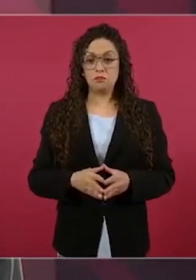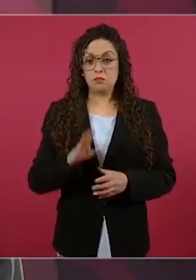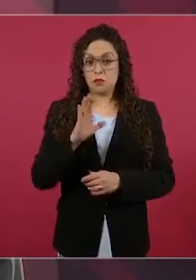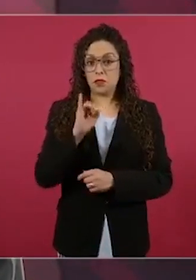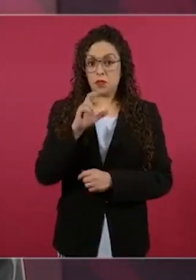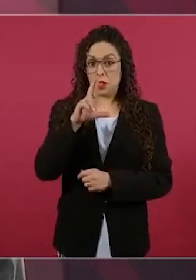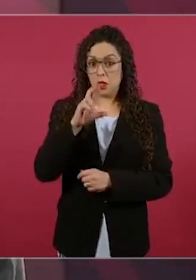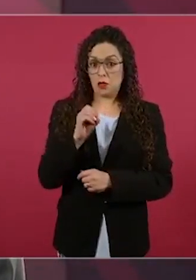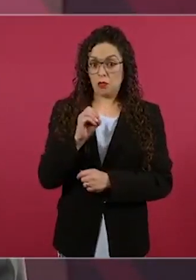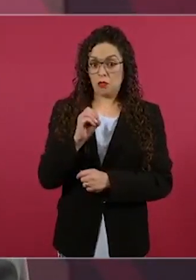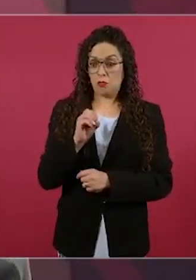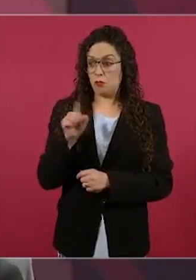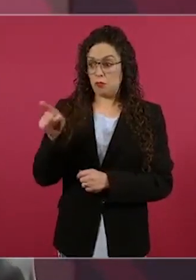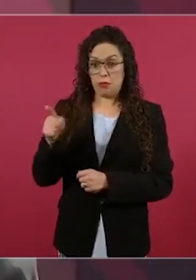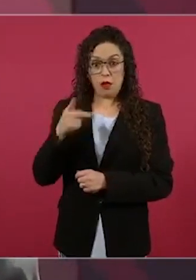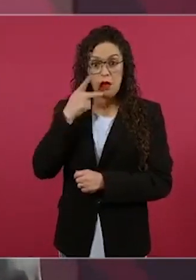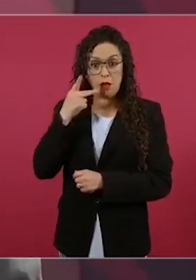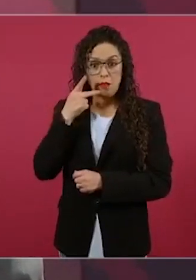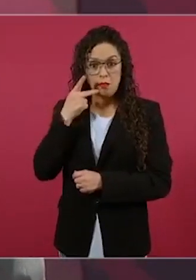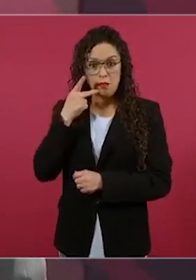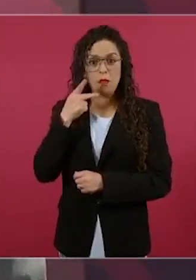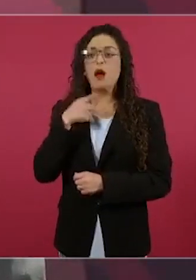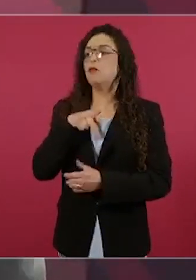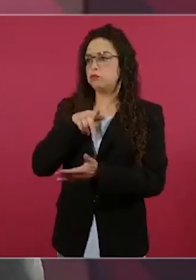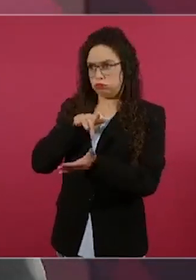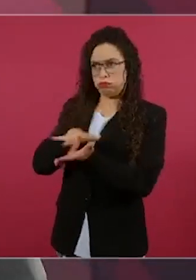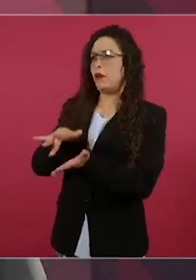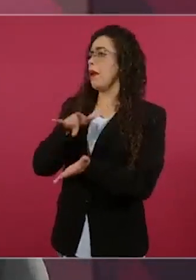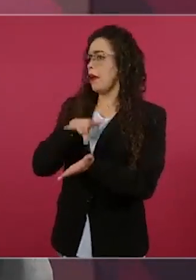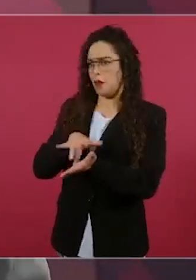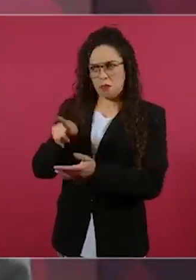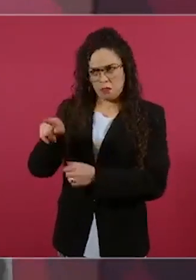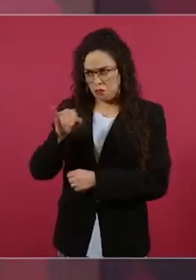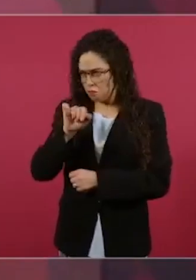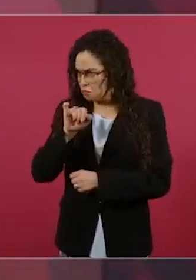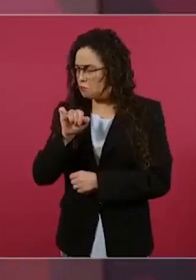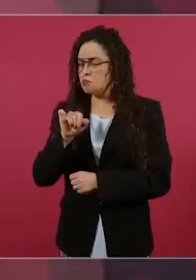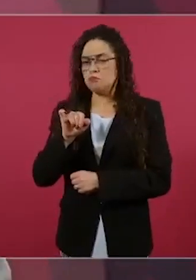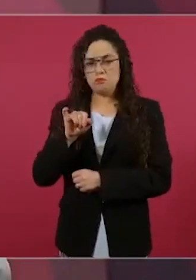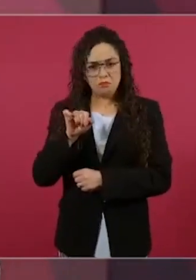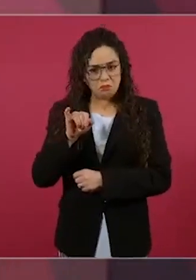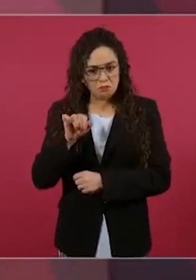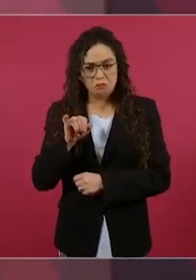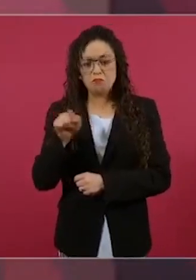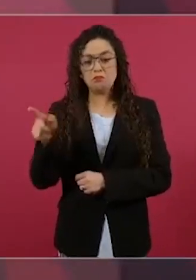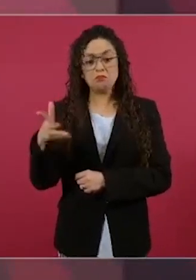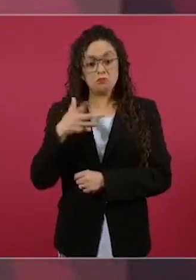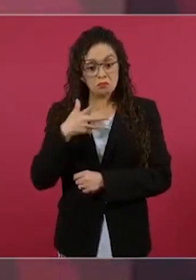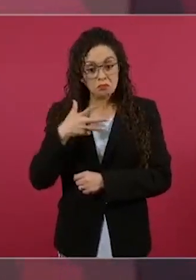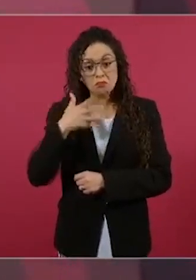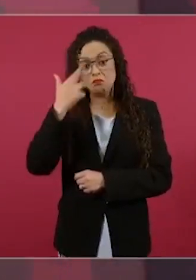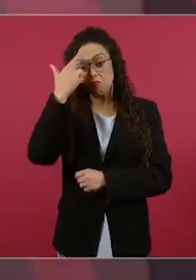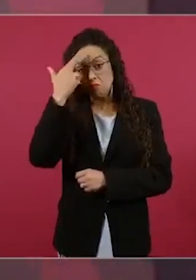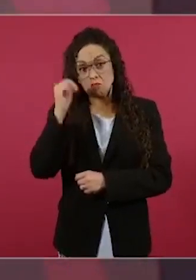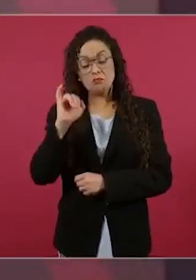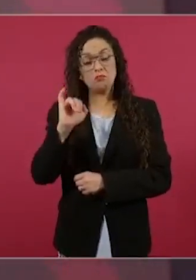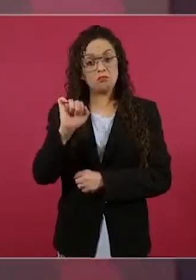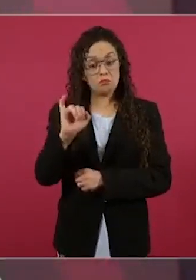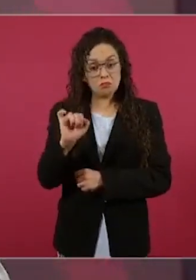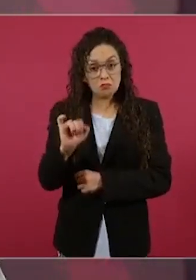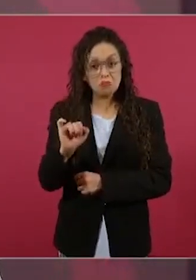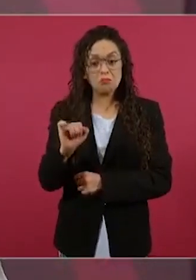dichos, sí, claro, dice, yo he estado contigo,